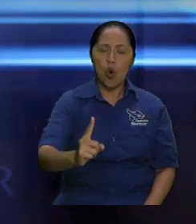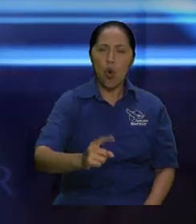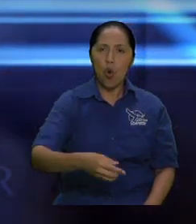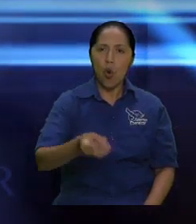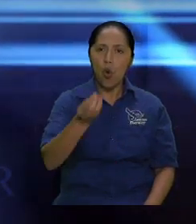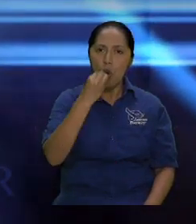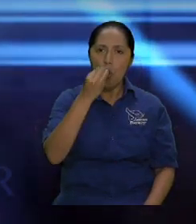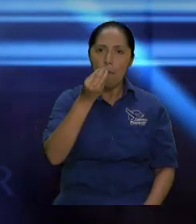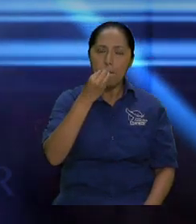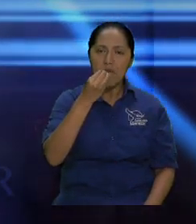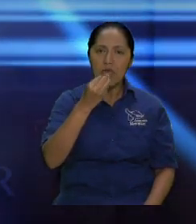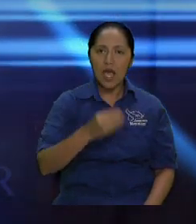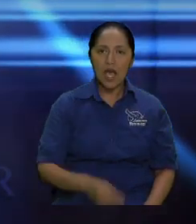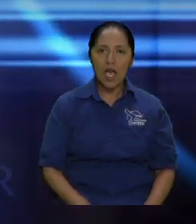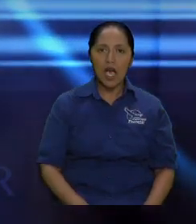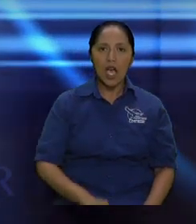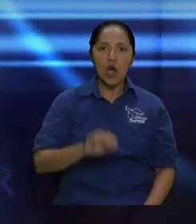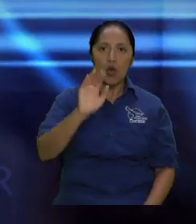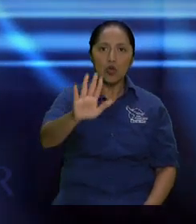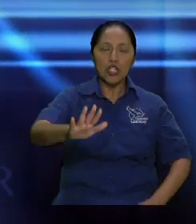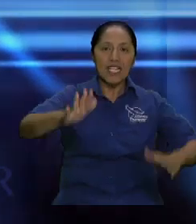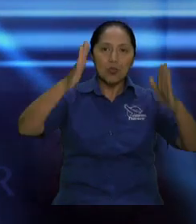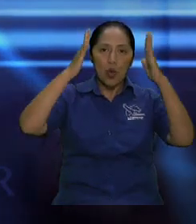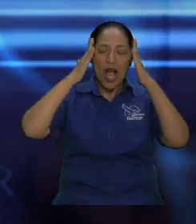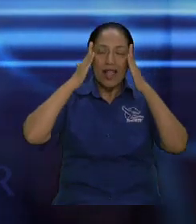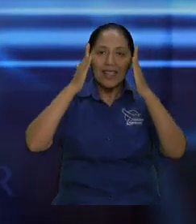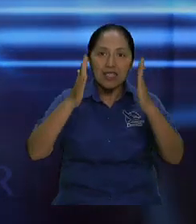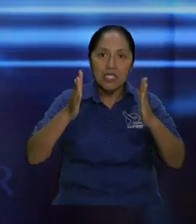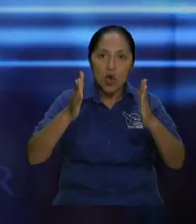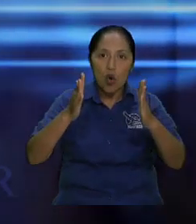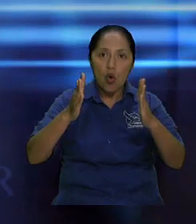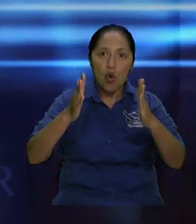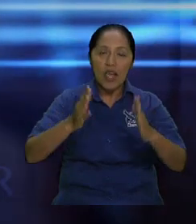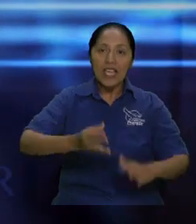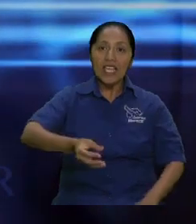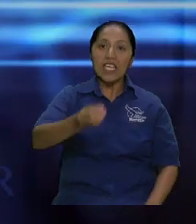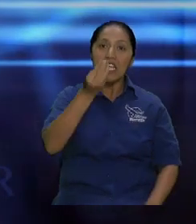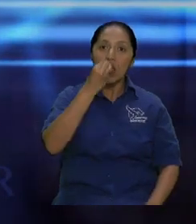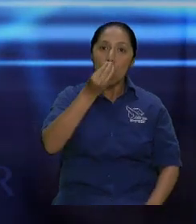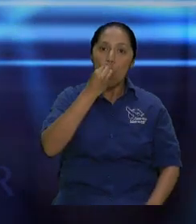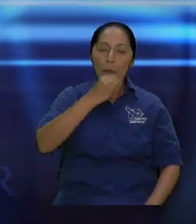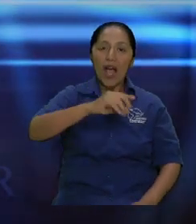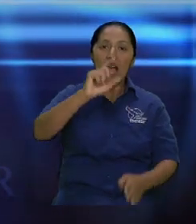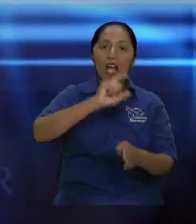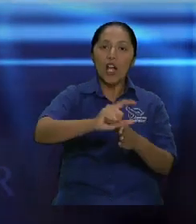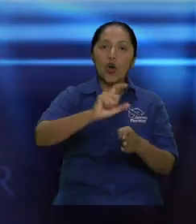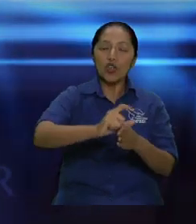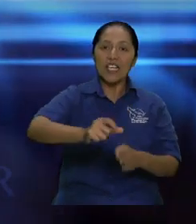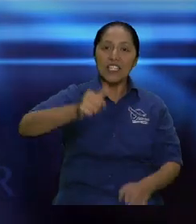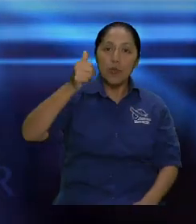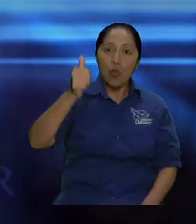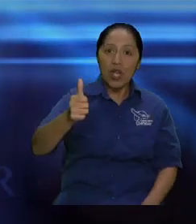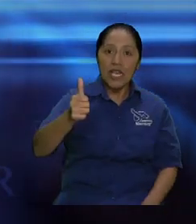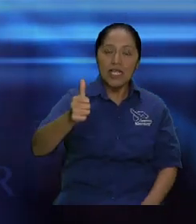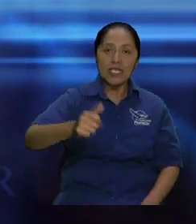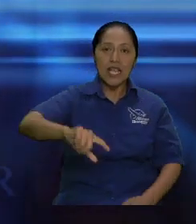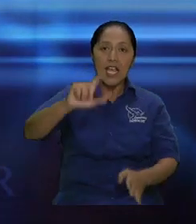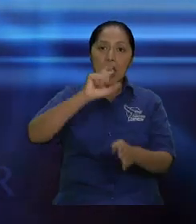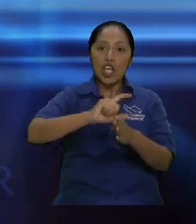Escuchadme atentamente y comer lo que es bueno. Te tardaste papayito.